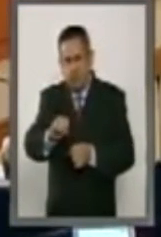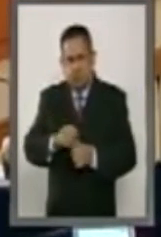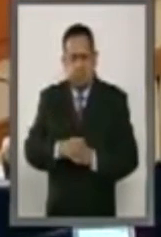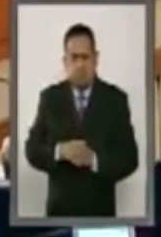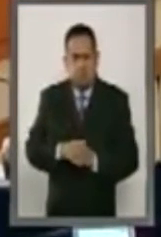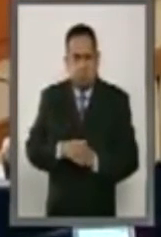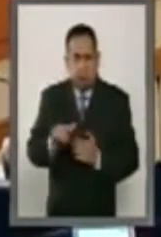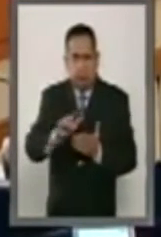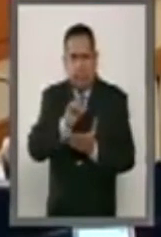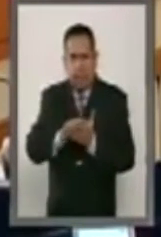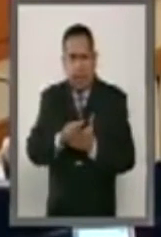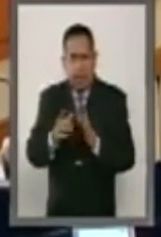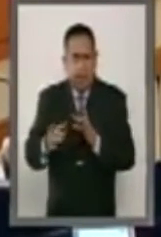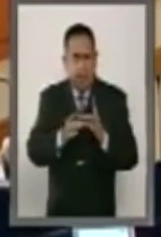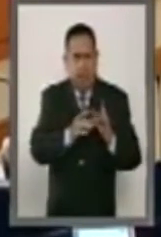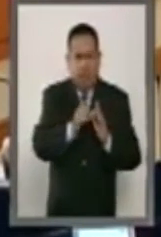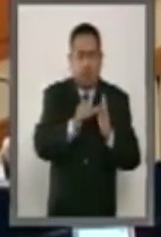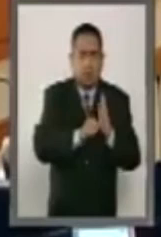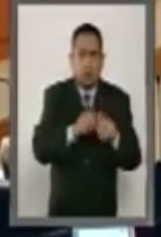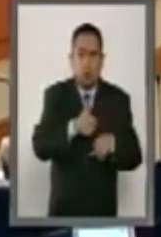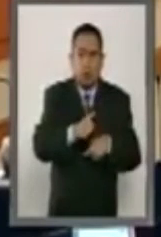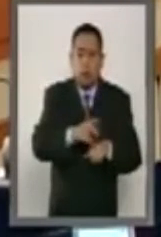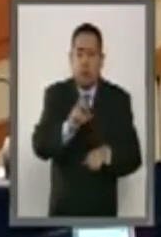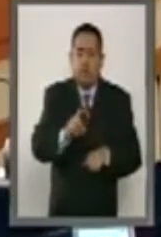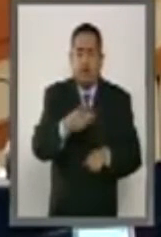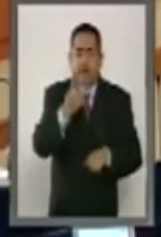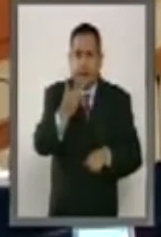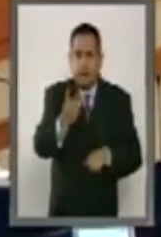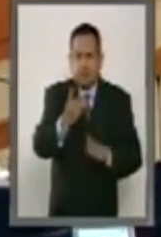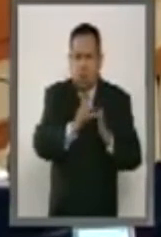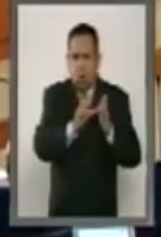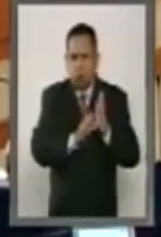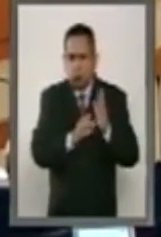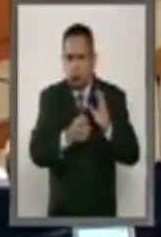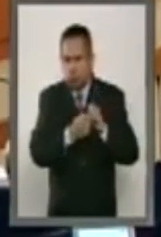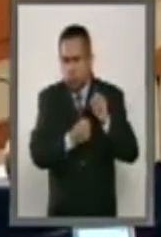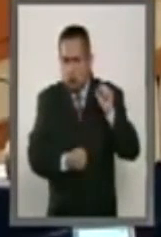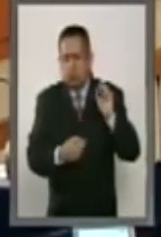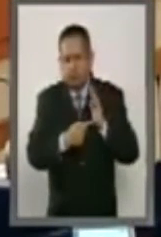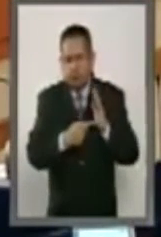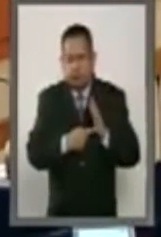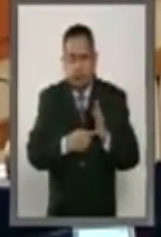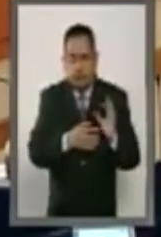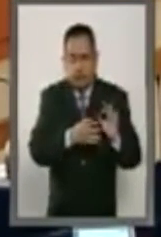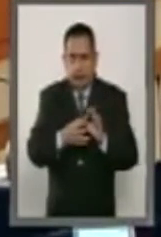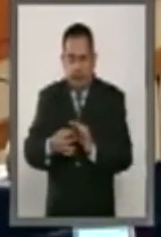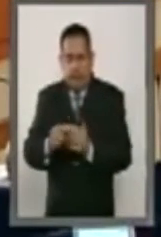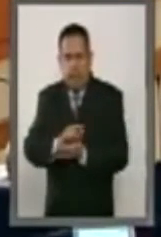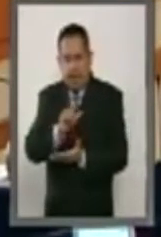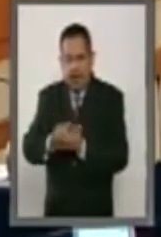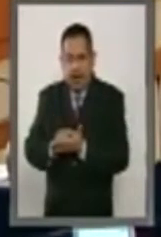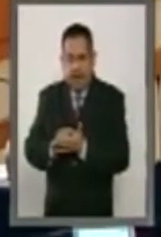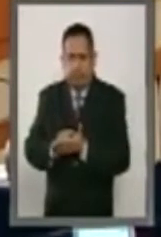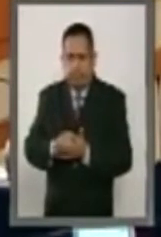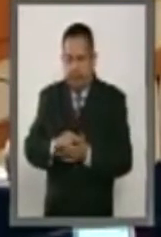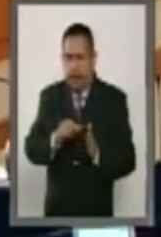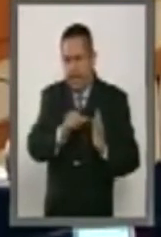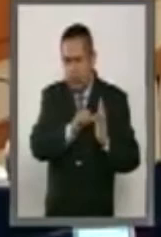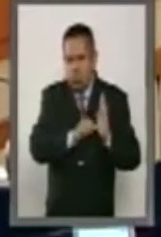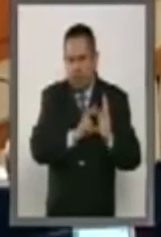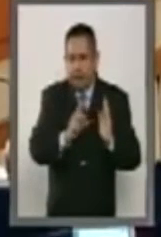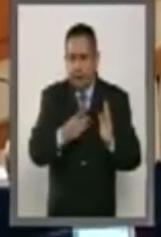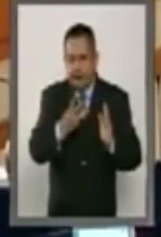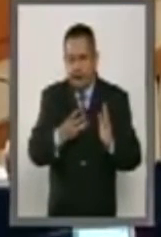ley reglamentaria del artículo 33 de la Constitución. Esta ley reglamentaria del artículo 33